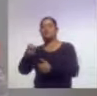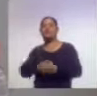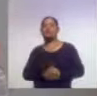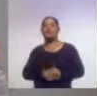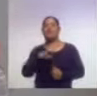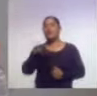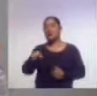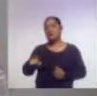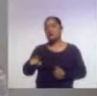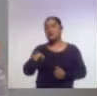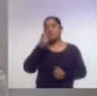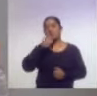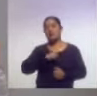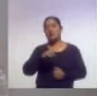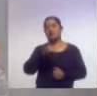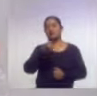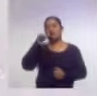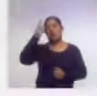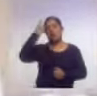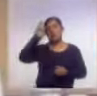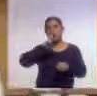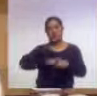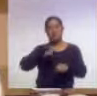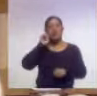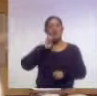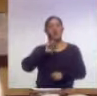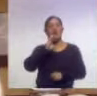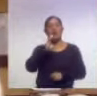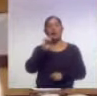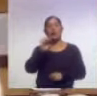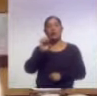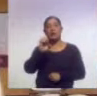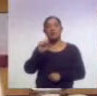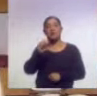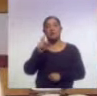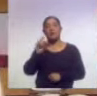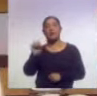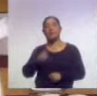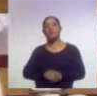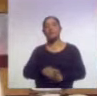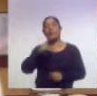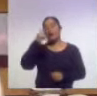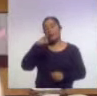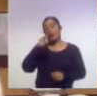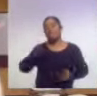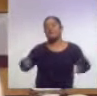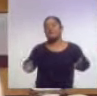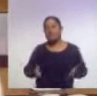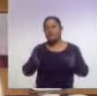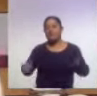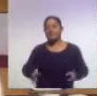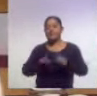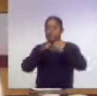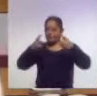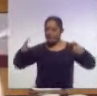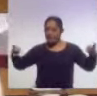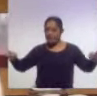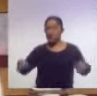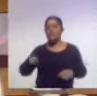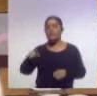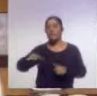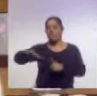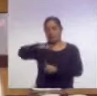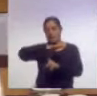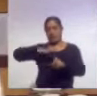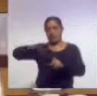directora del COESPO, Patricia López Aldave. Y promover un desarrollo sustentable en el contexto de los planes y